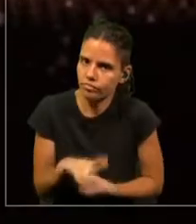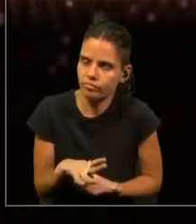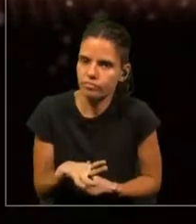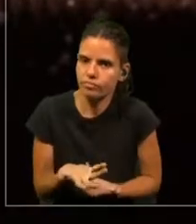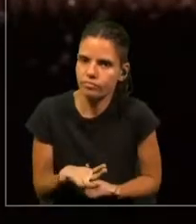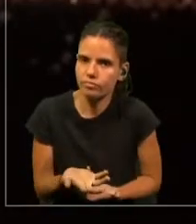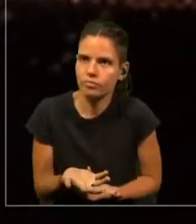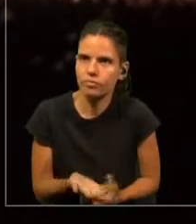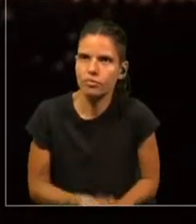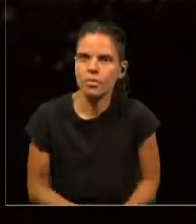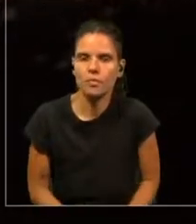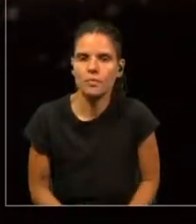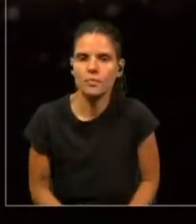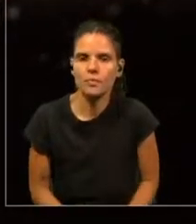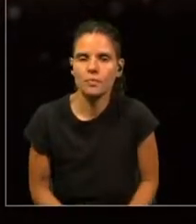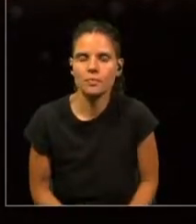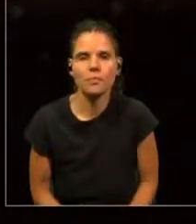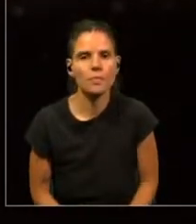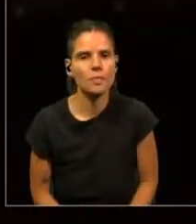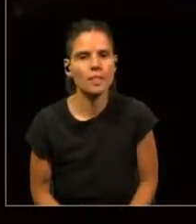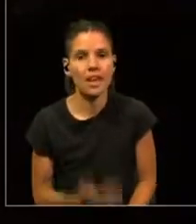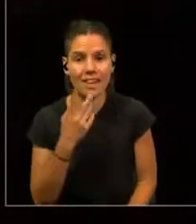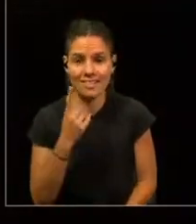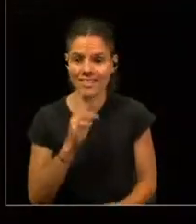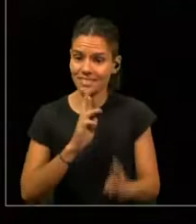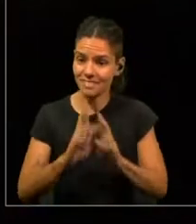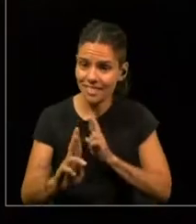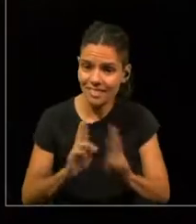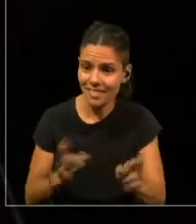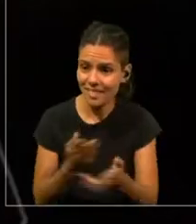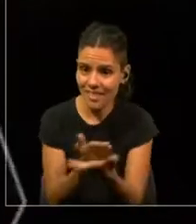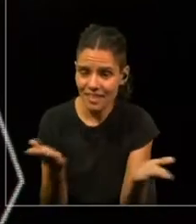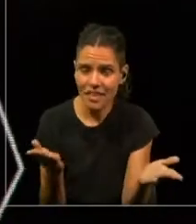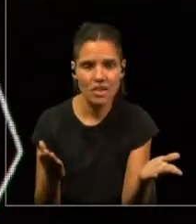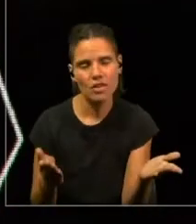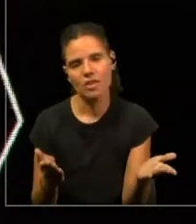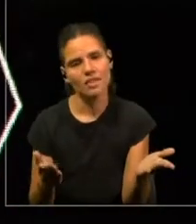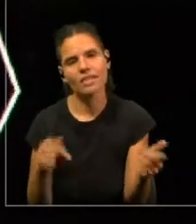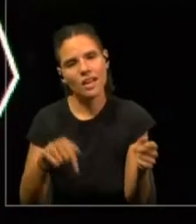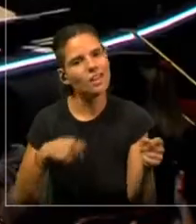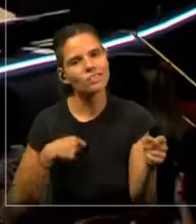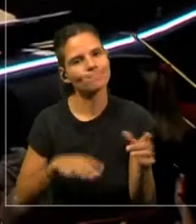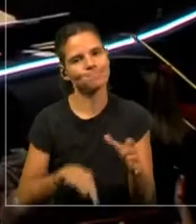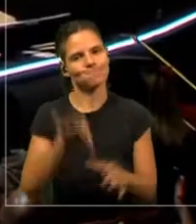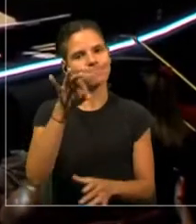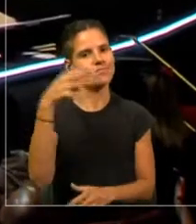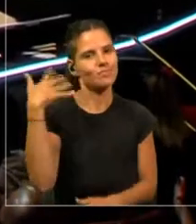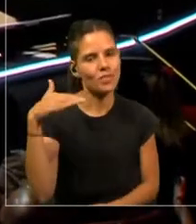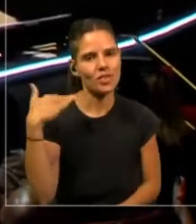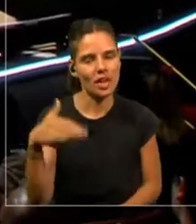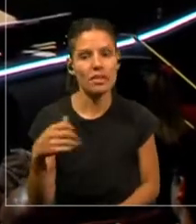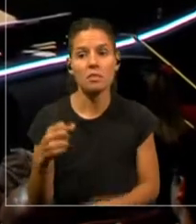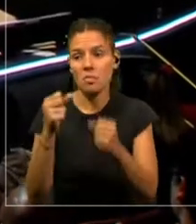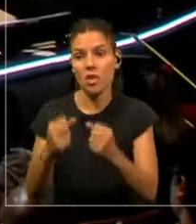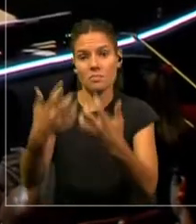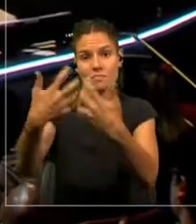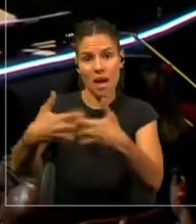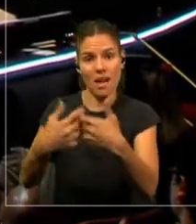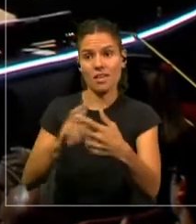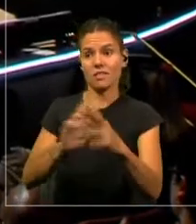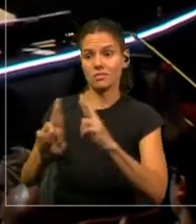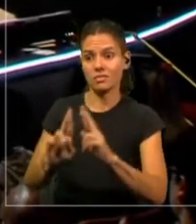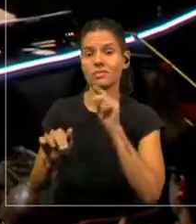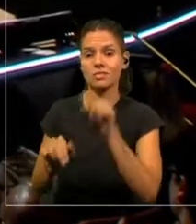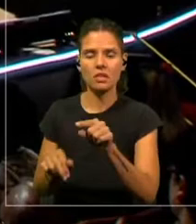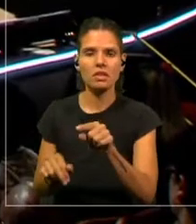la interacción es clave. Y aún si estamos interactuando con una máquina, que es una nueva forma de interactuar,